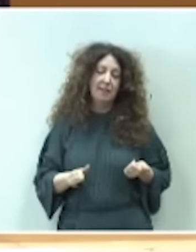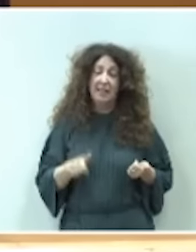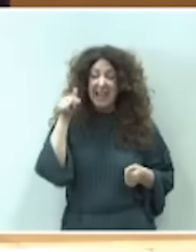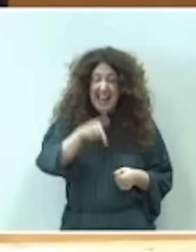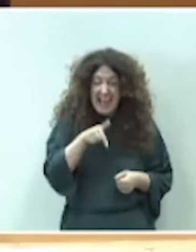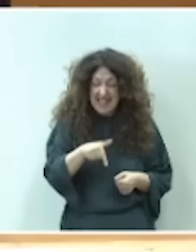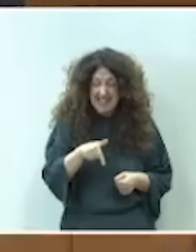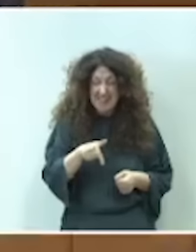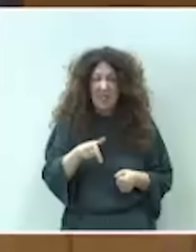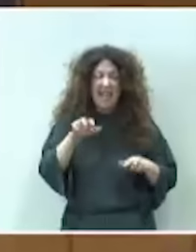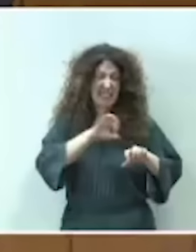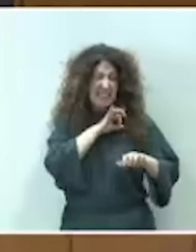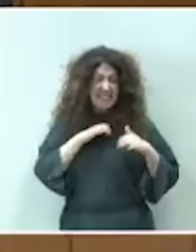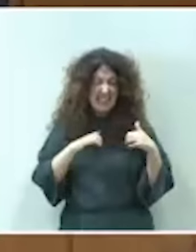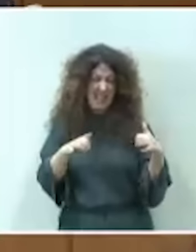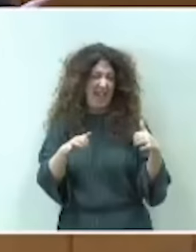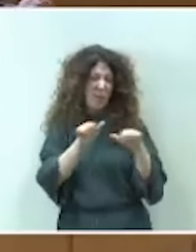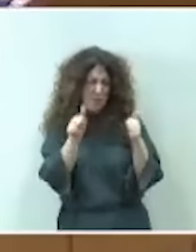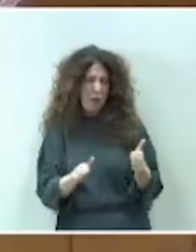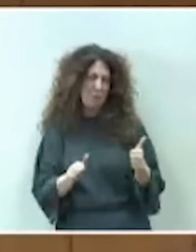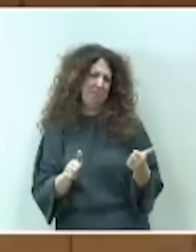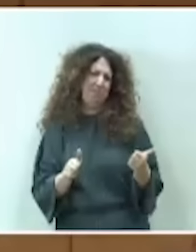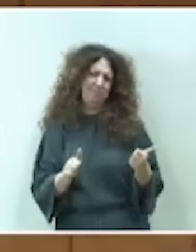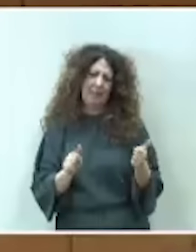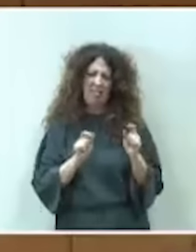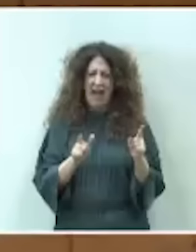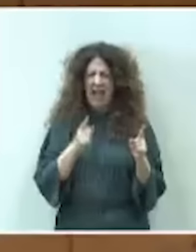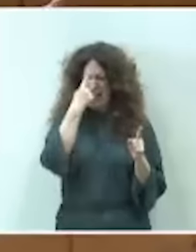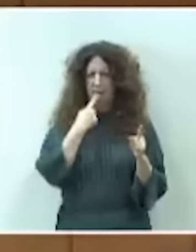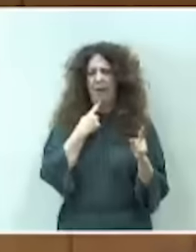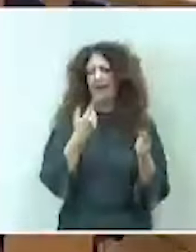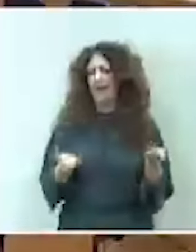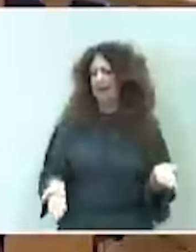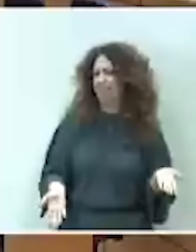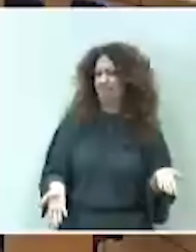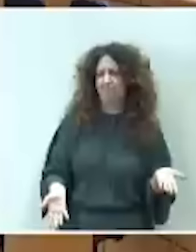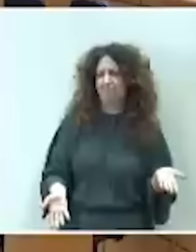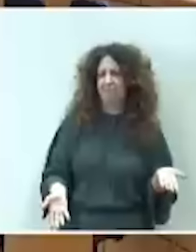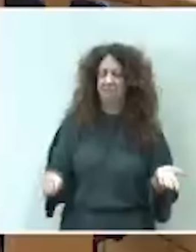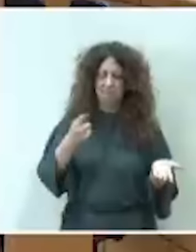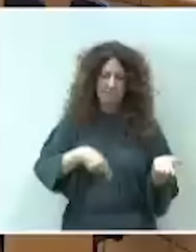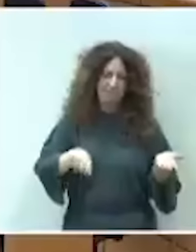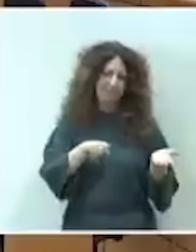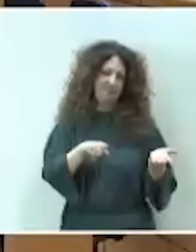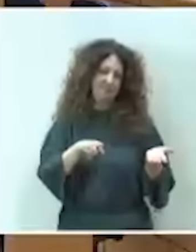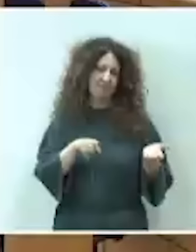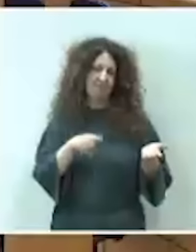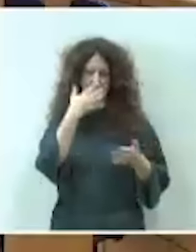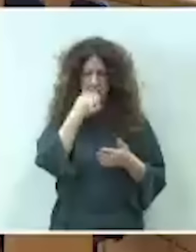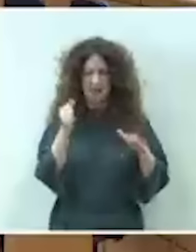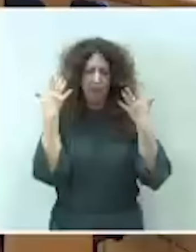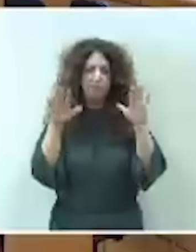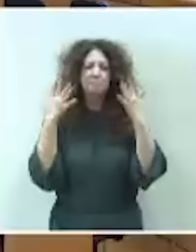denigra este senado, de verdad, esta forma de Señor ministro, si usted me lo permite, si usted me lo permite, señor